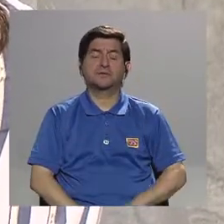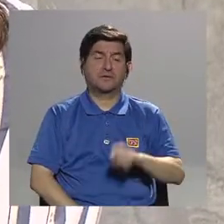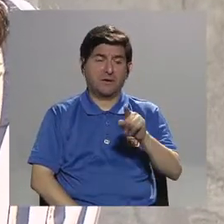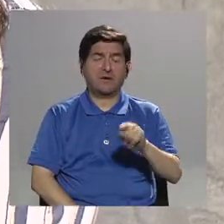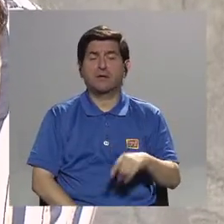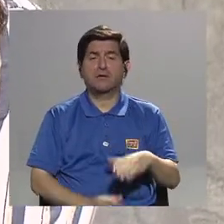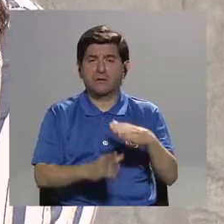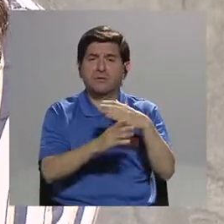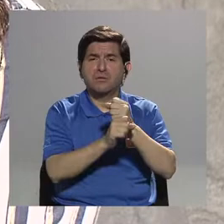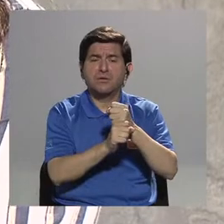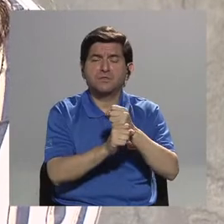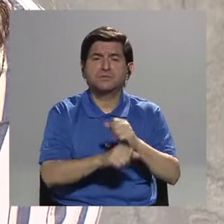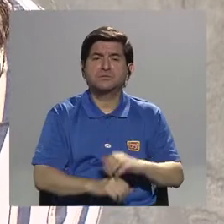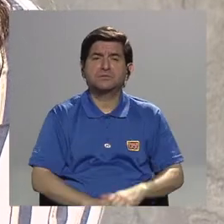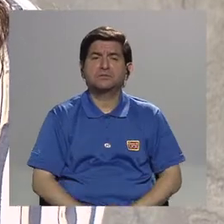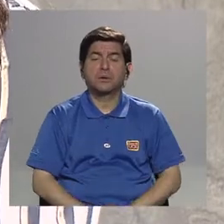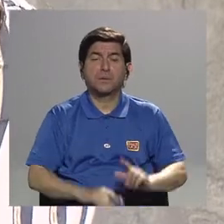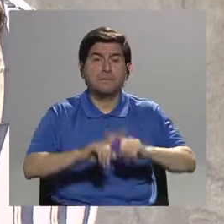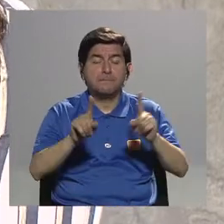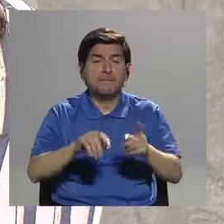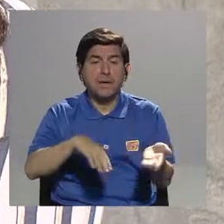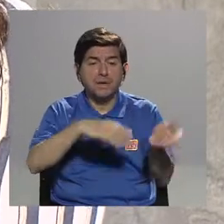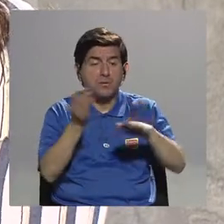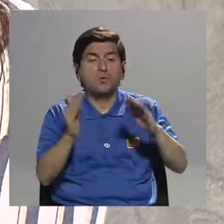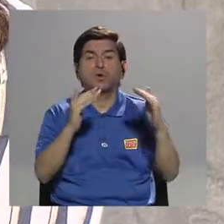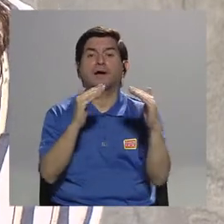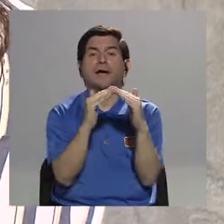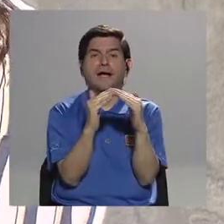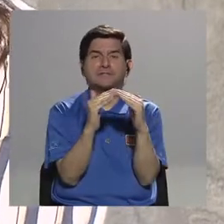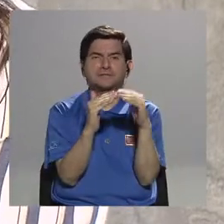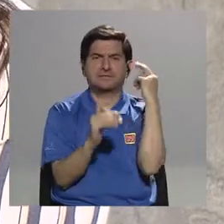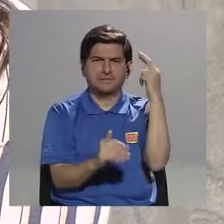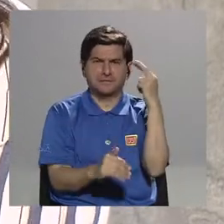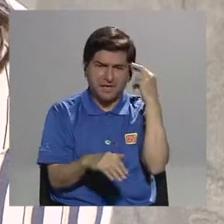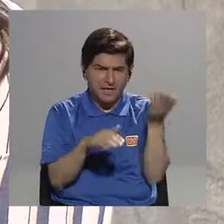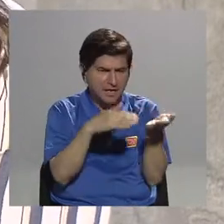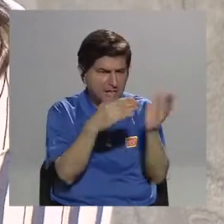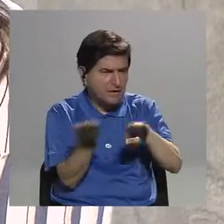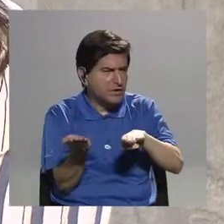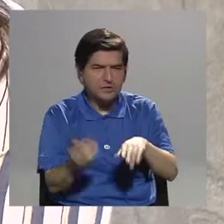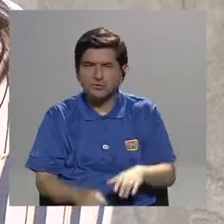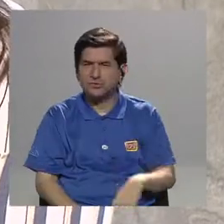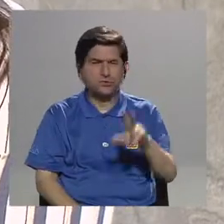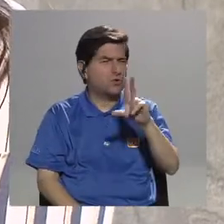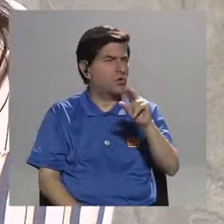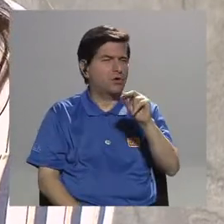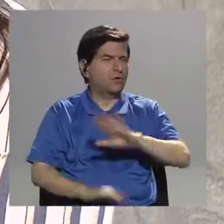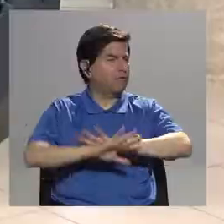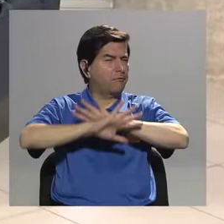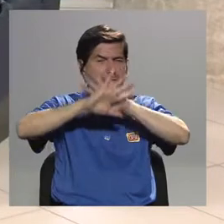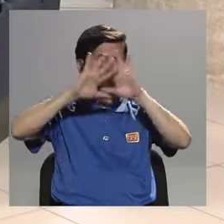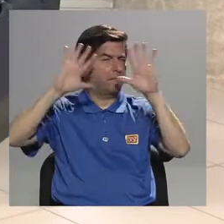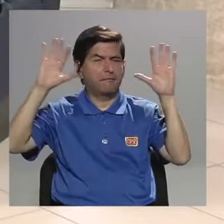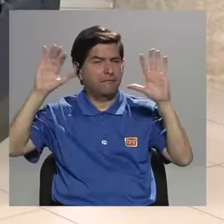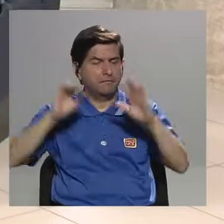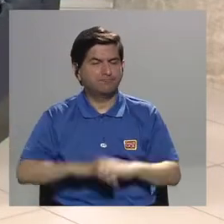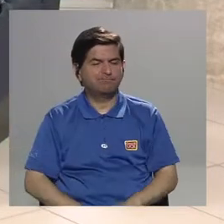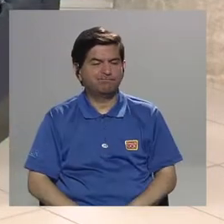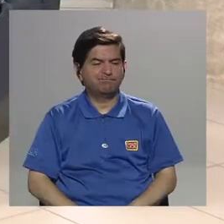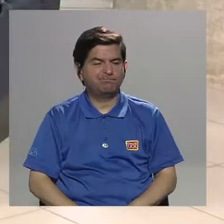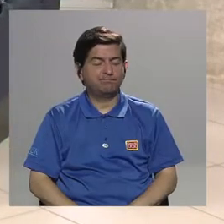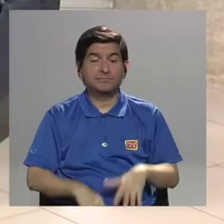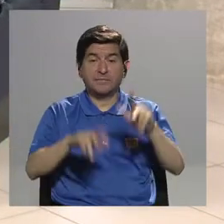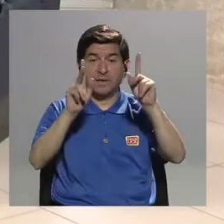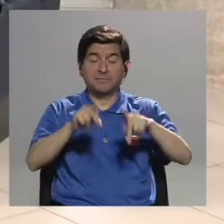se donó y resulta que falleció en la casa y las causas de muerte no están muy claras, el paciente